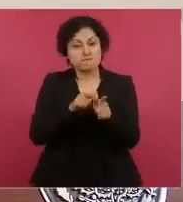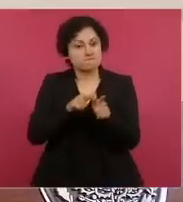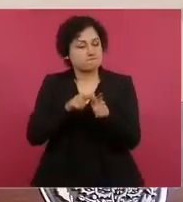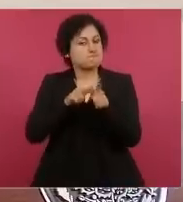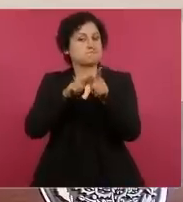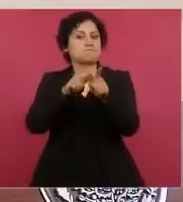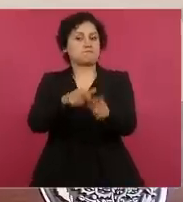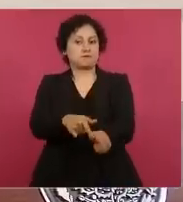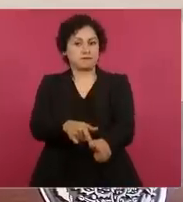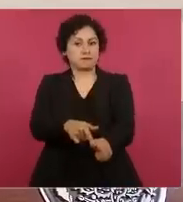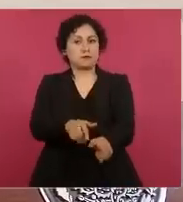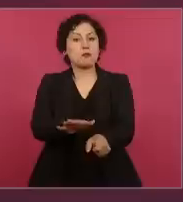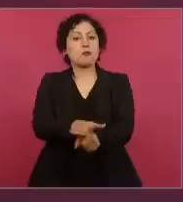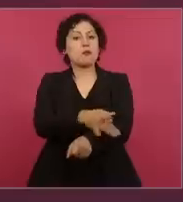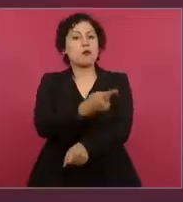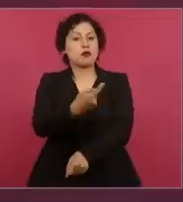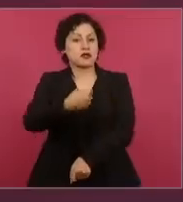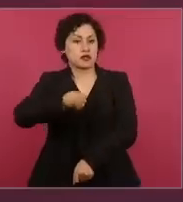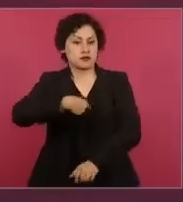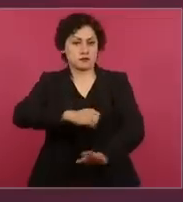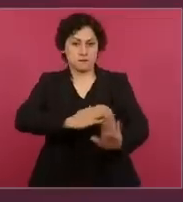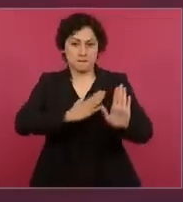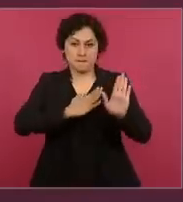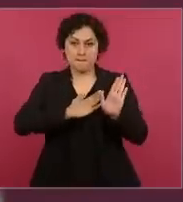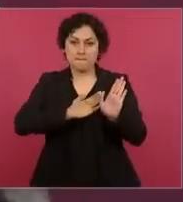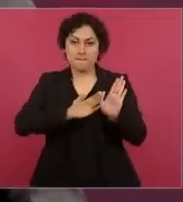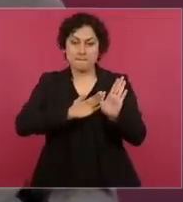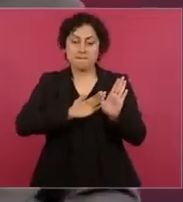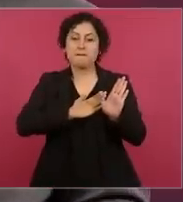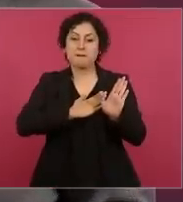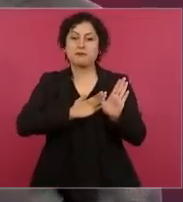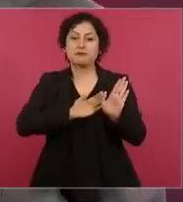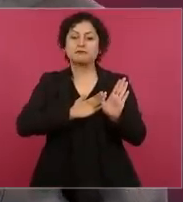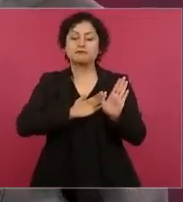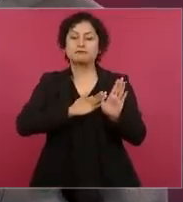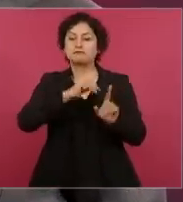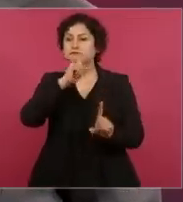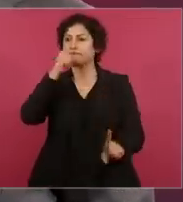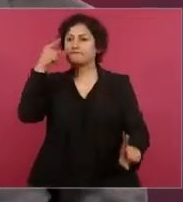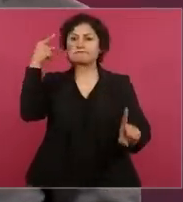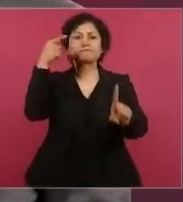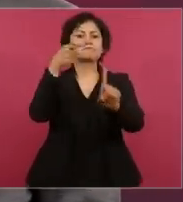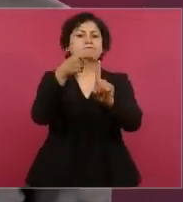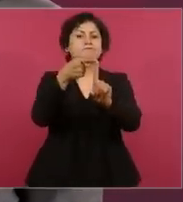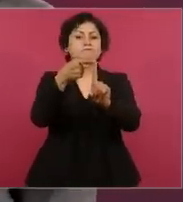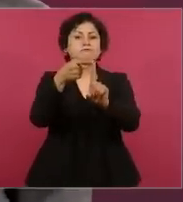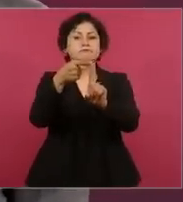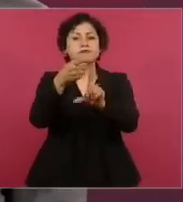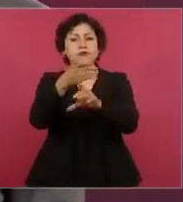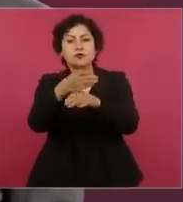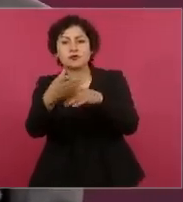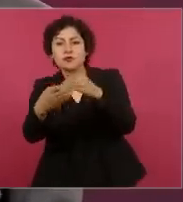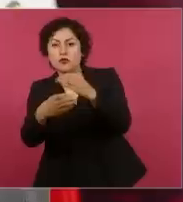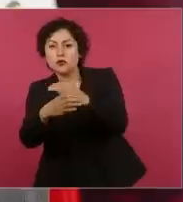Tengo el compromiso de que se aclaren las cosas,